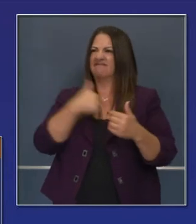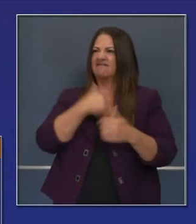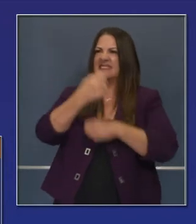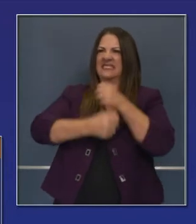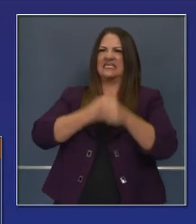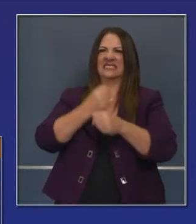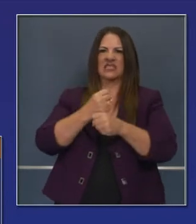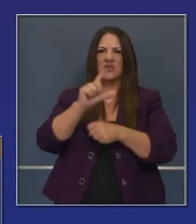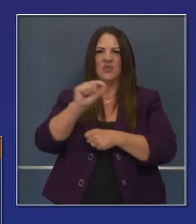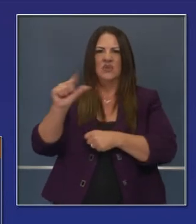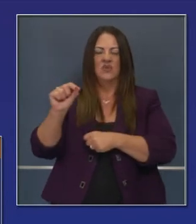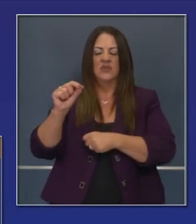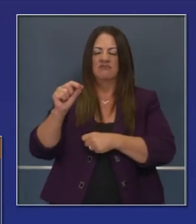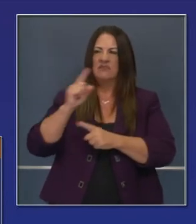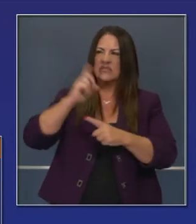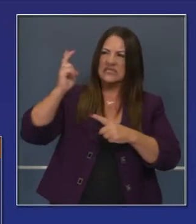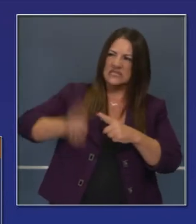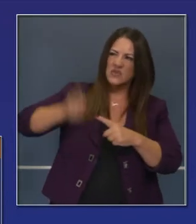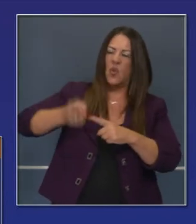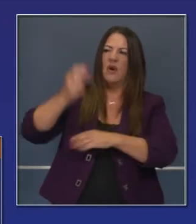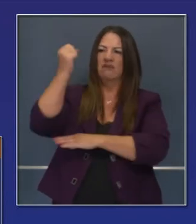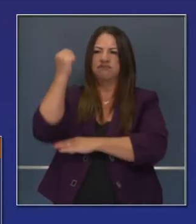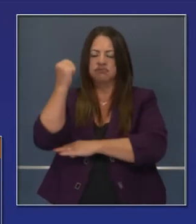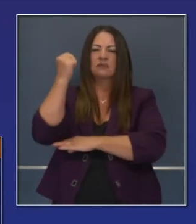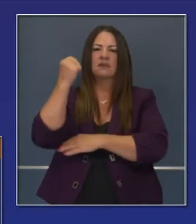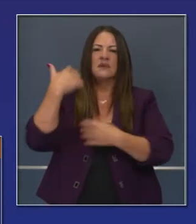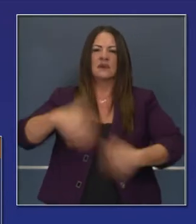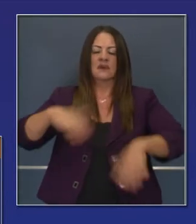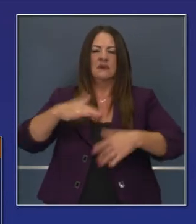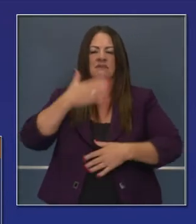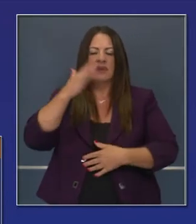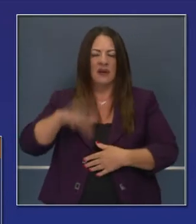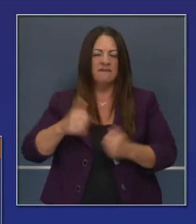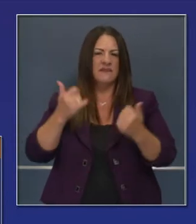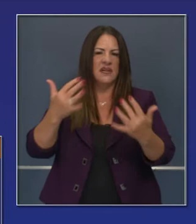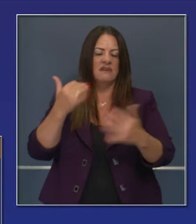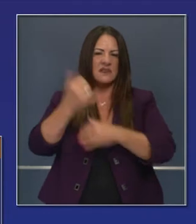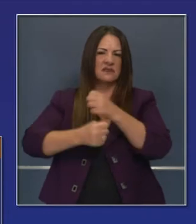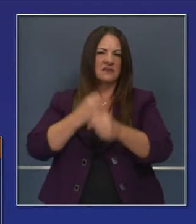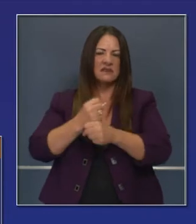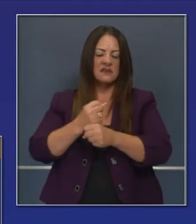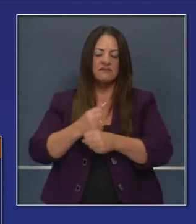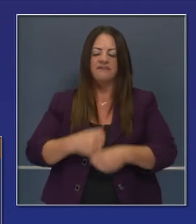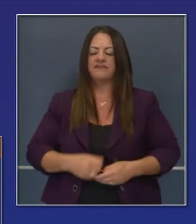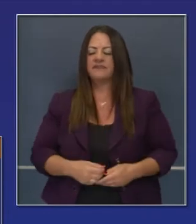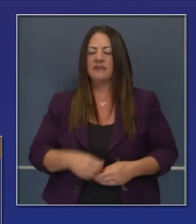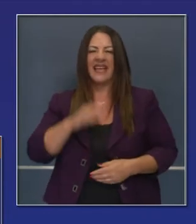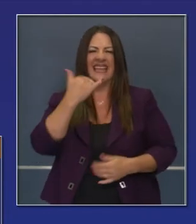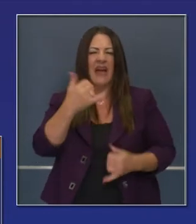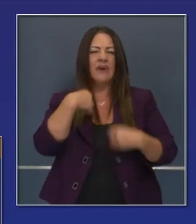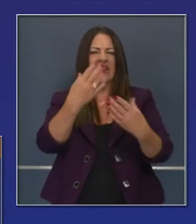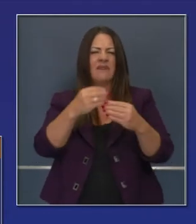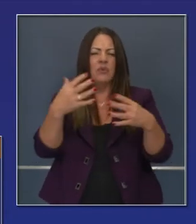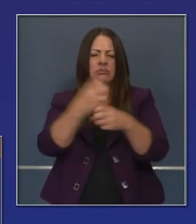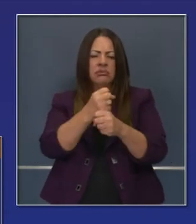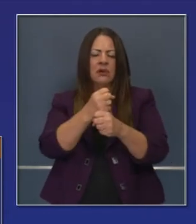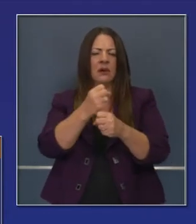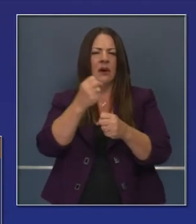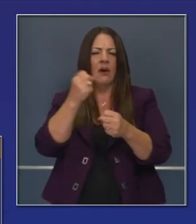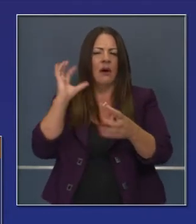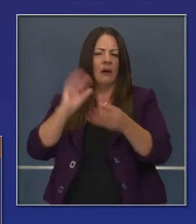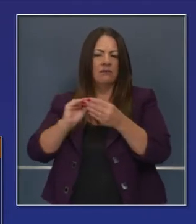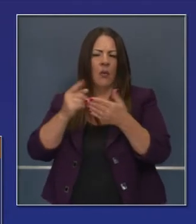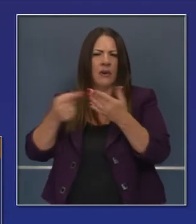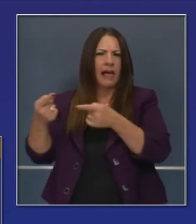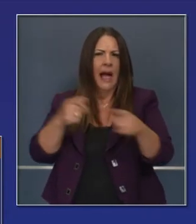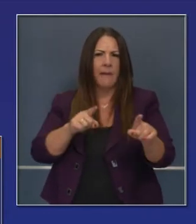este año extraordinario de incendios arrasadores. Hablando de términos históricos, las últimas noticias